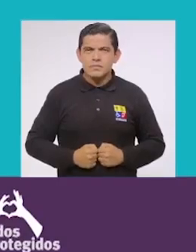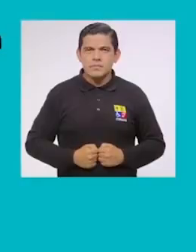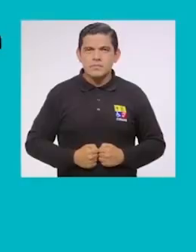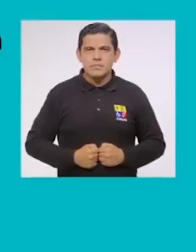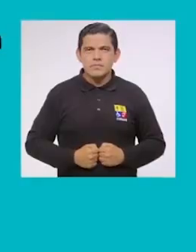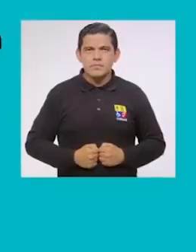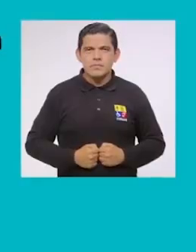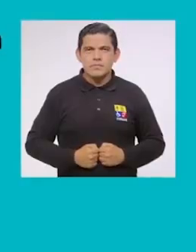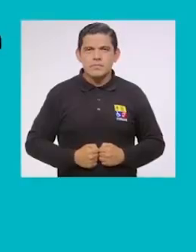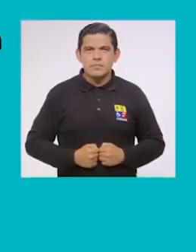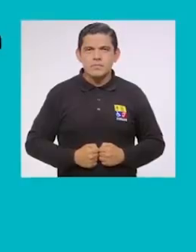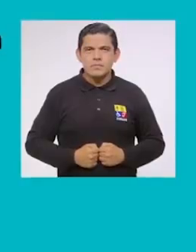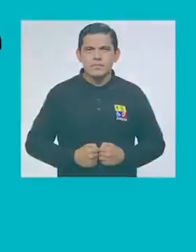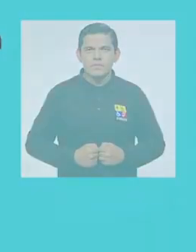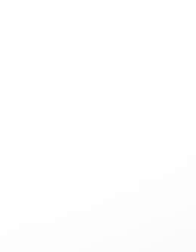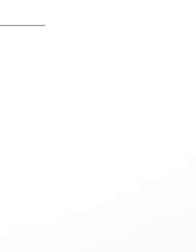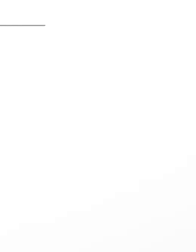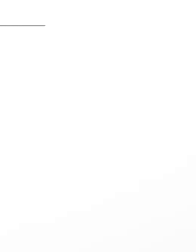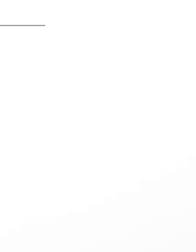más.